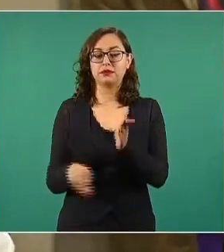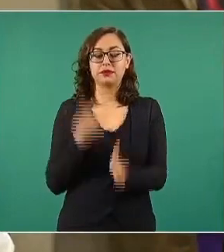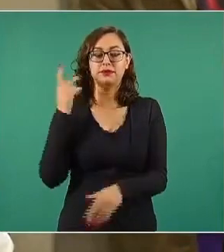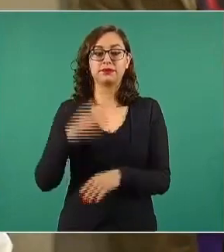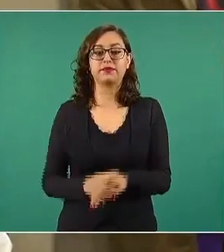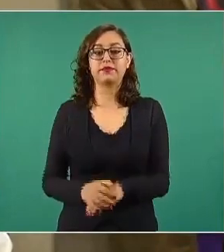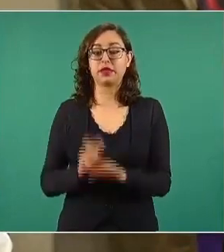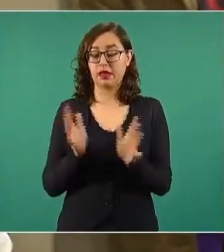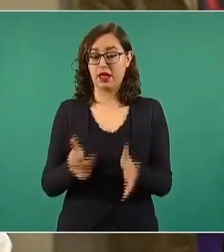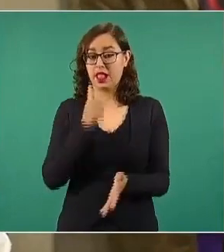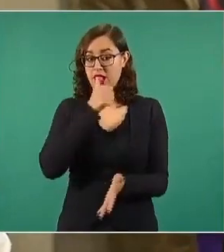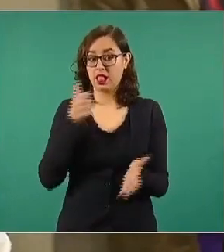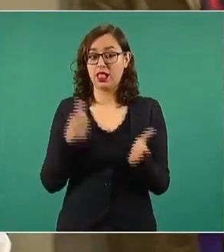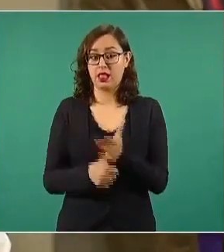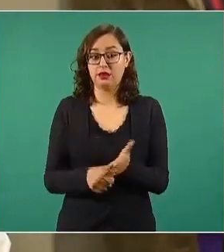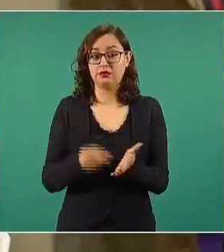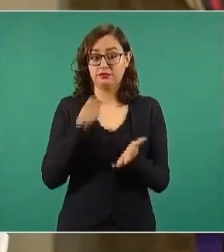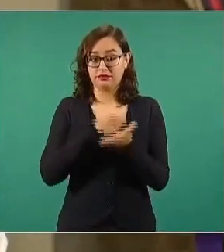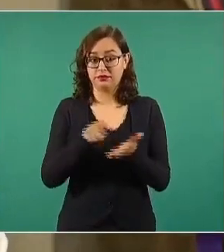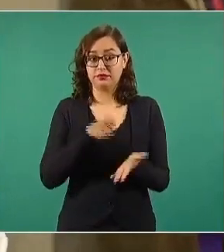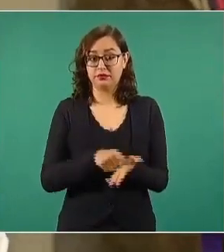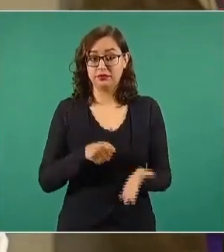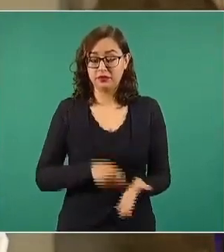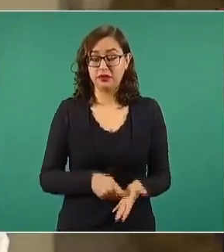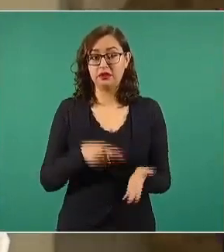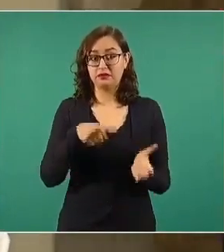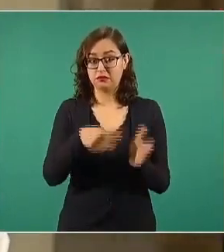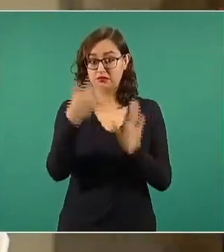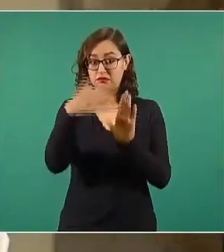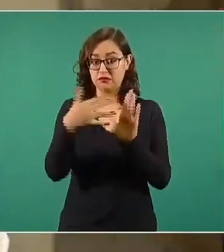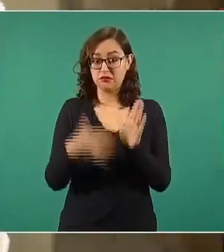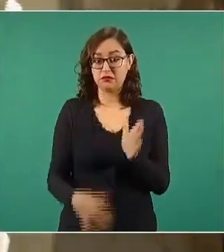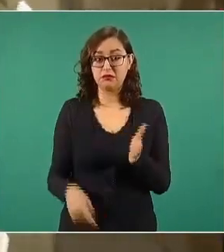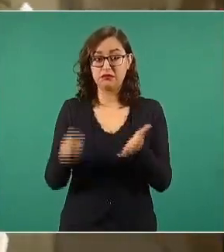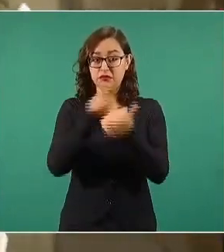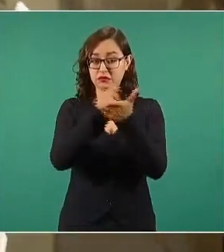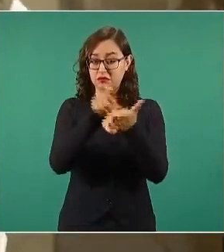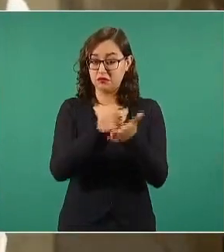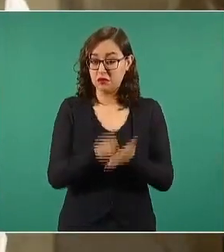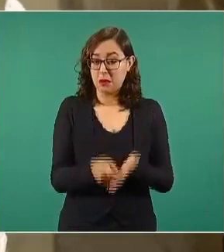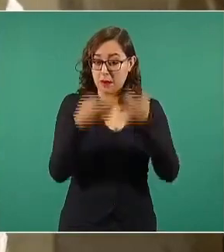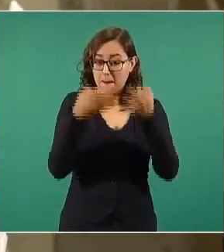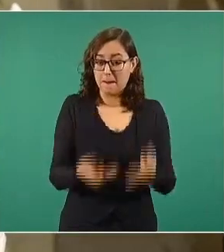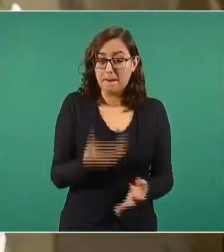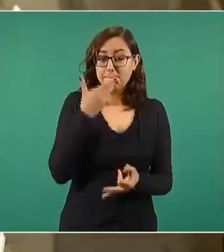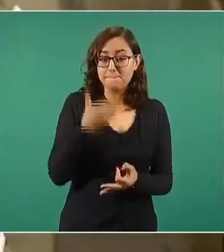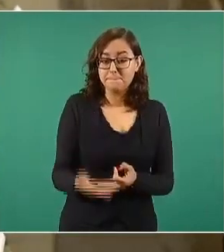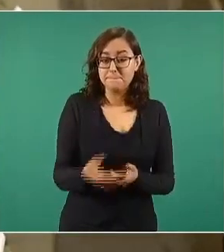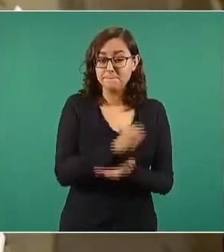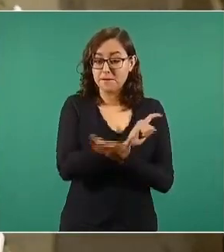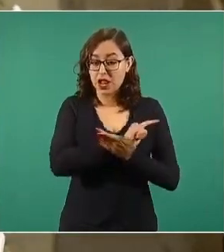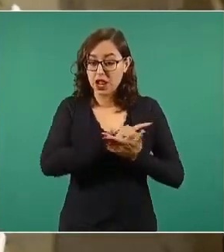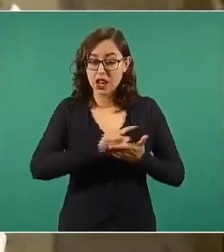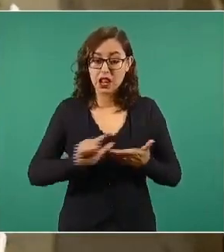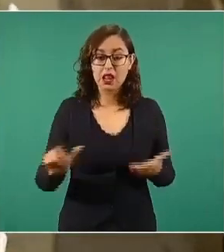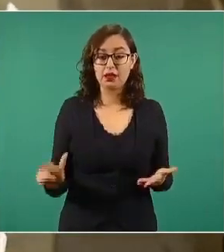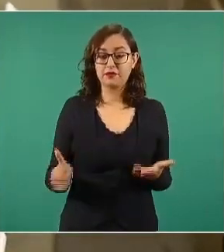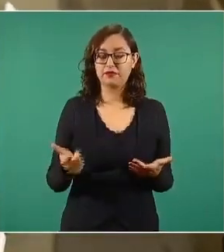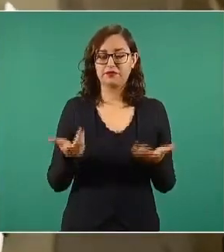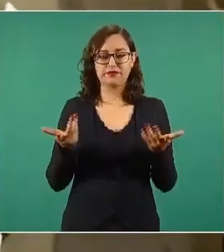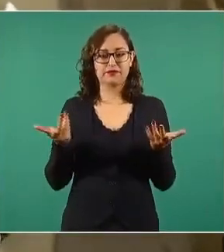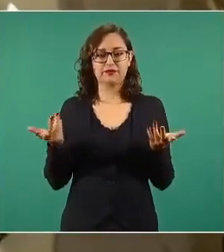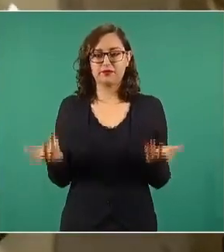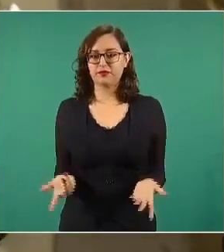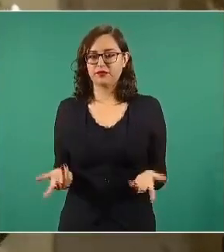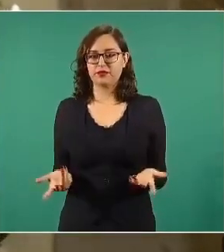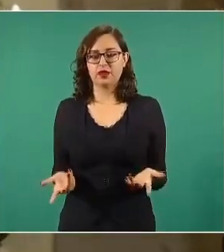a Los Ángeles Press a algunas de esas víctimas, con una ortografía excelente, con una letra limpia. Cualquier